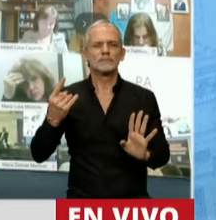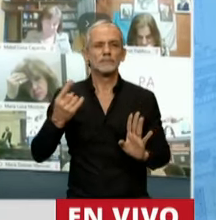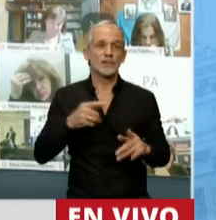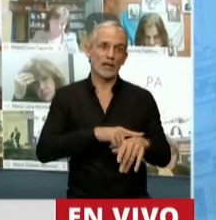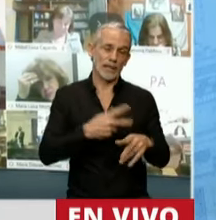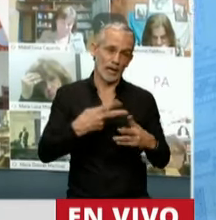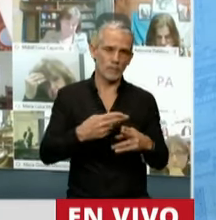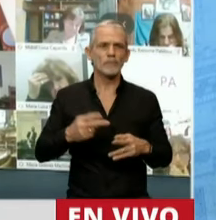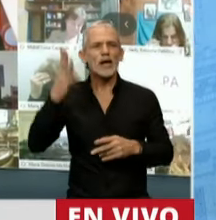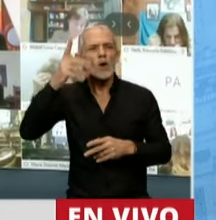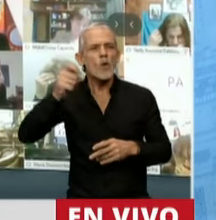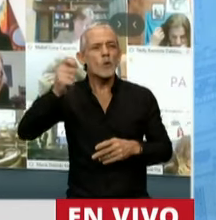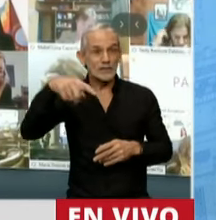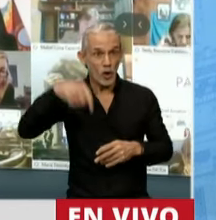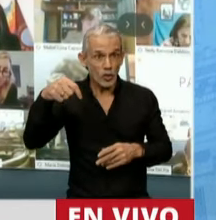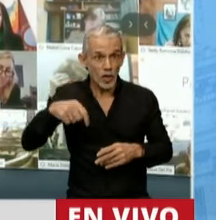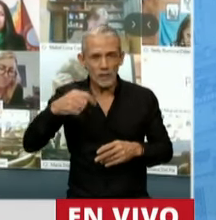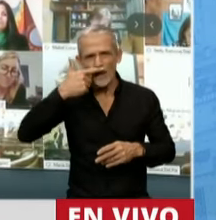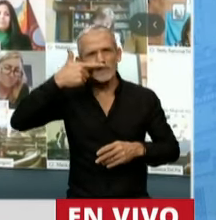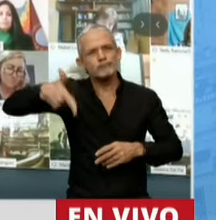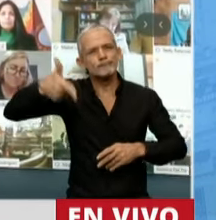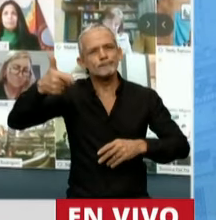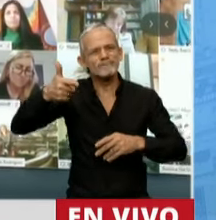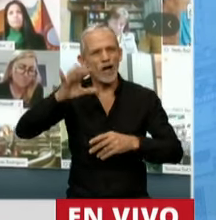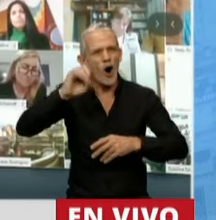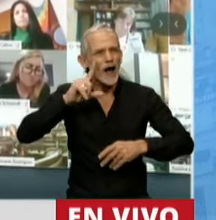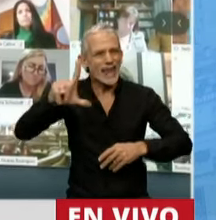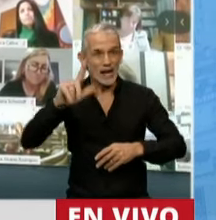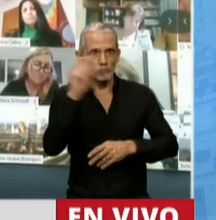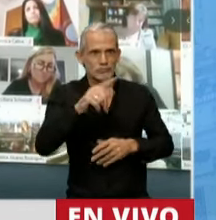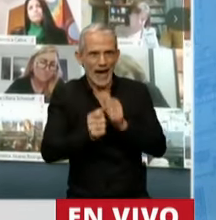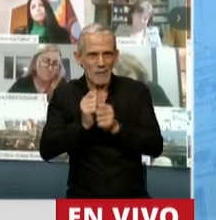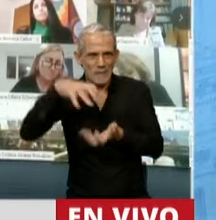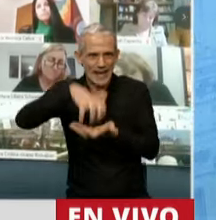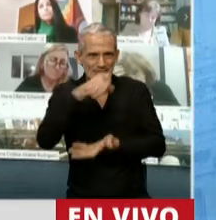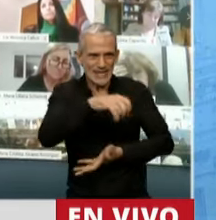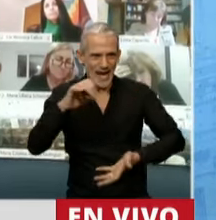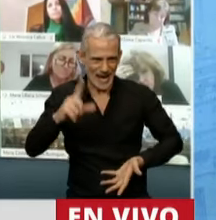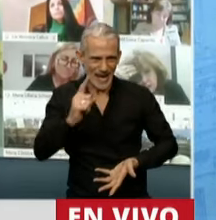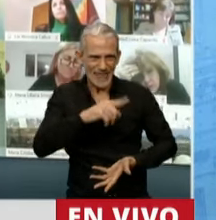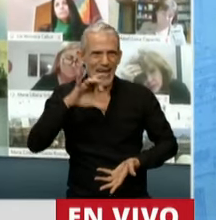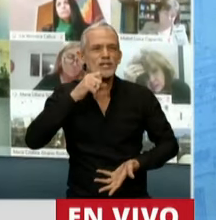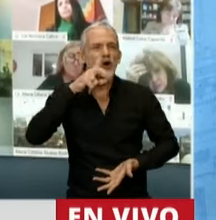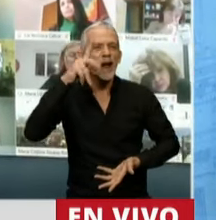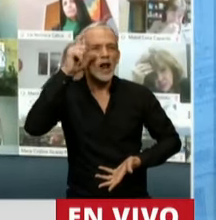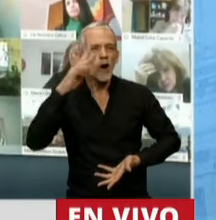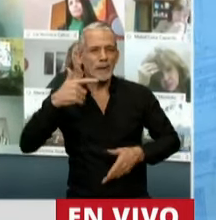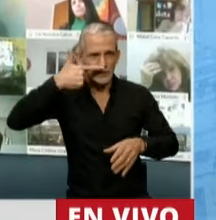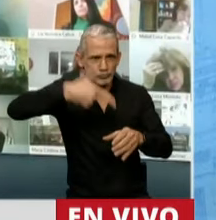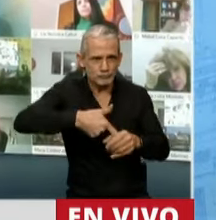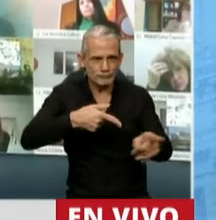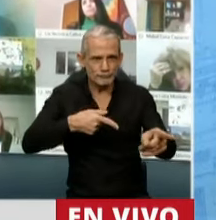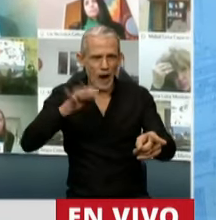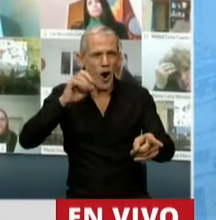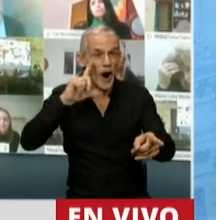en el juicio de hoy combustible. ¿Ya está, presidente, el tiempo? 2.000, 2.000,.000, 2.000.